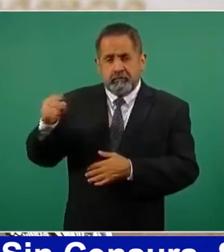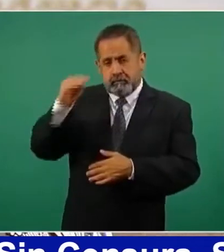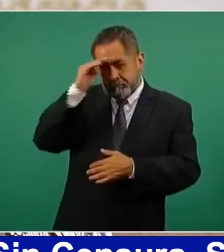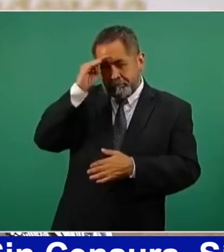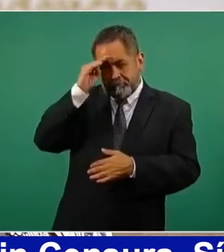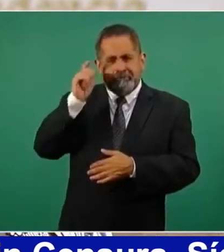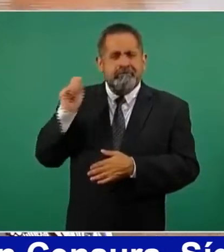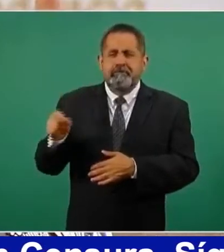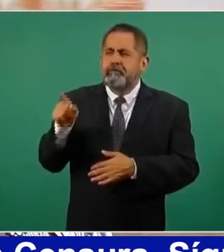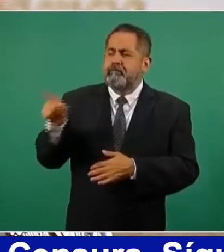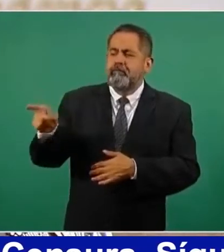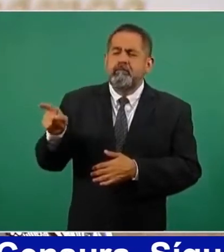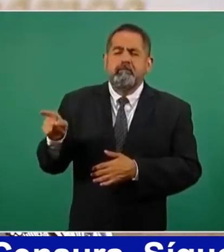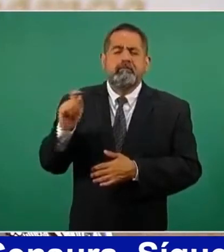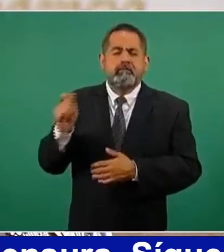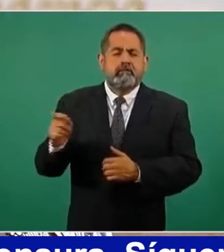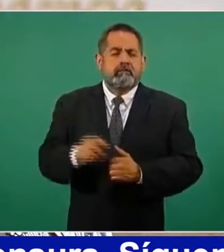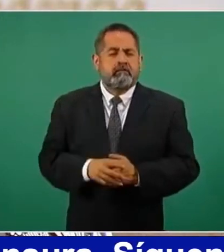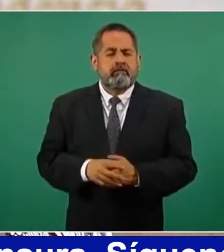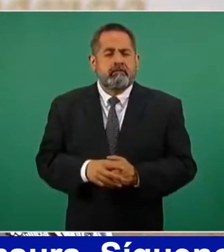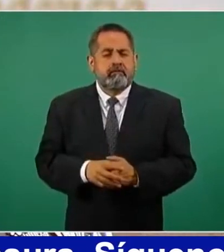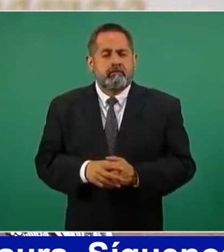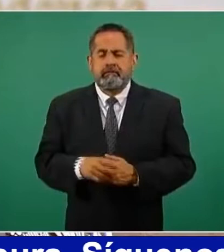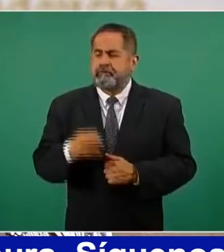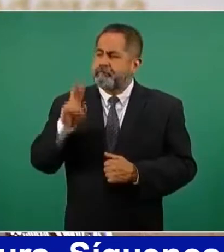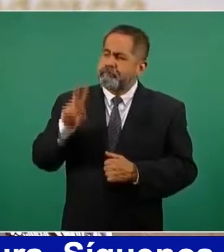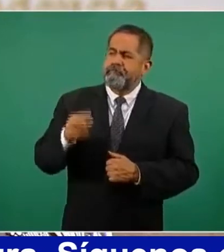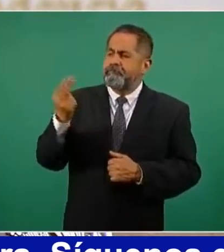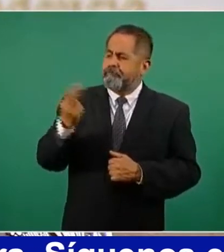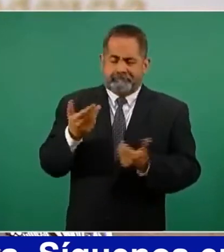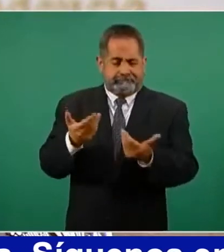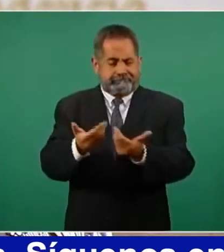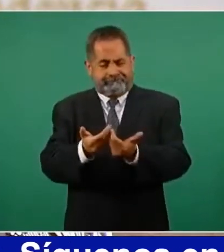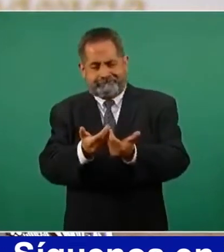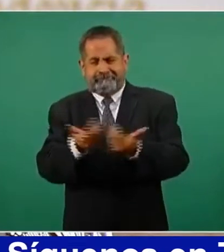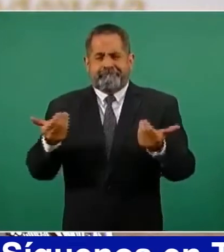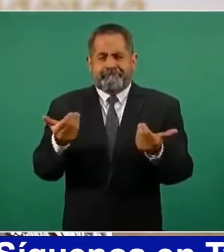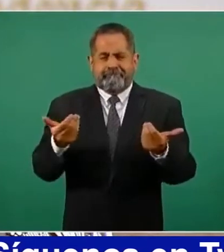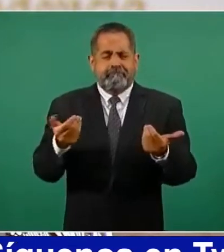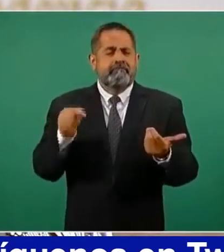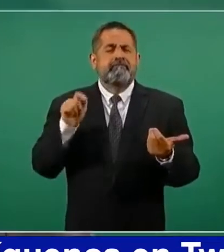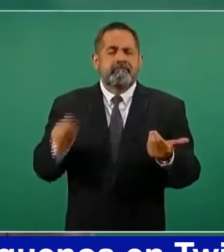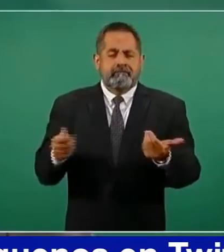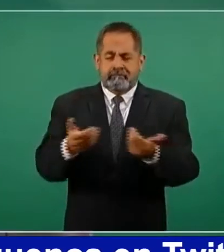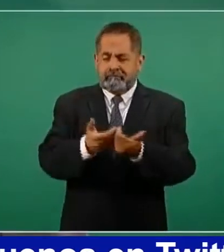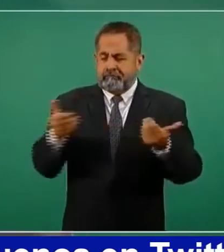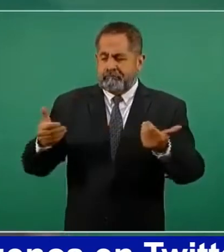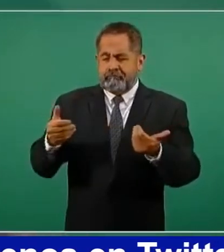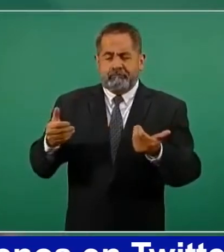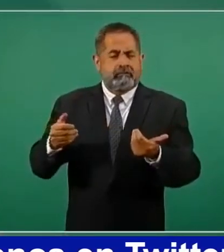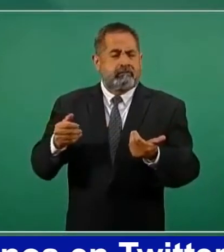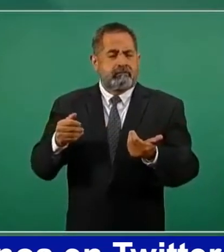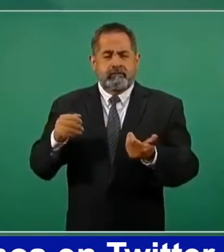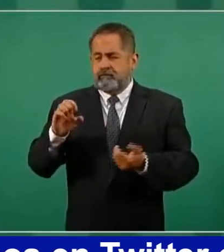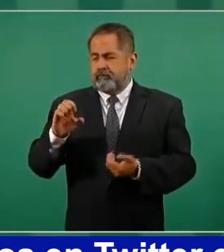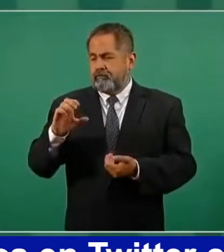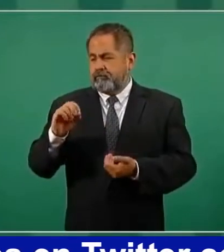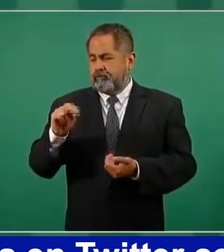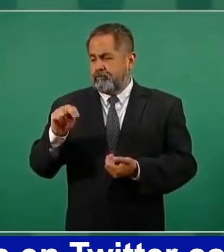de que se necesita separar al poder económico,